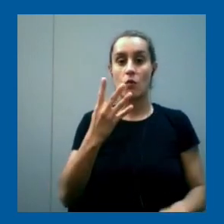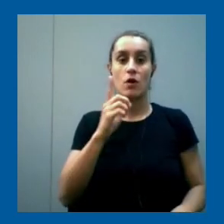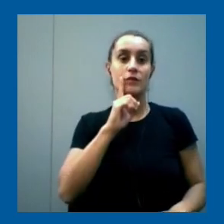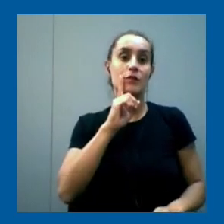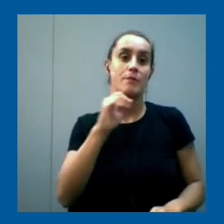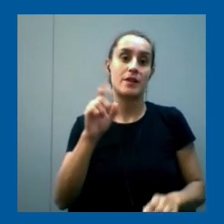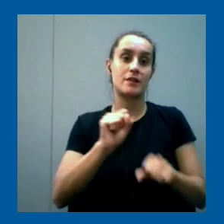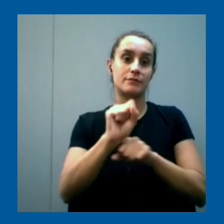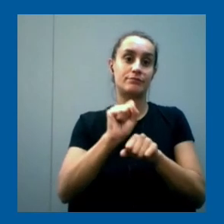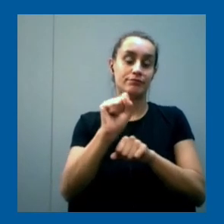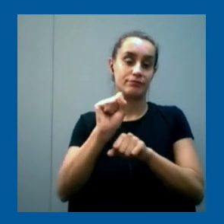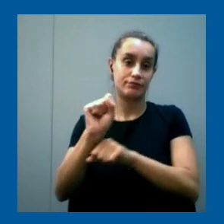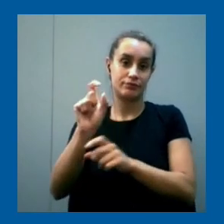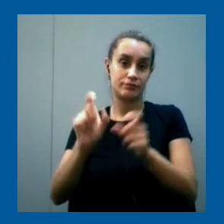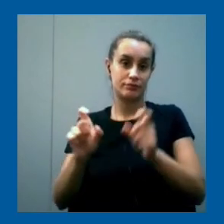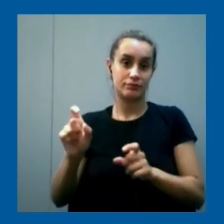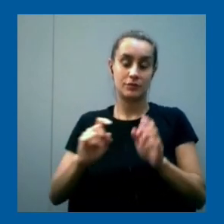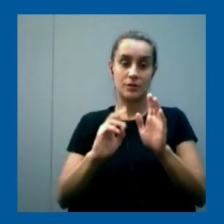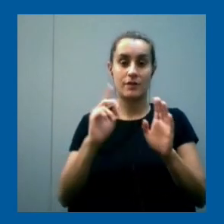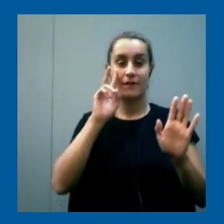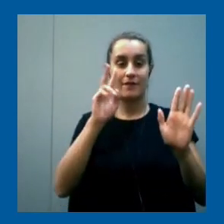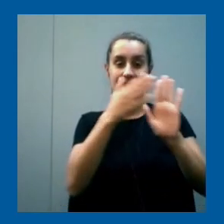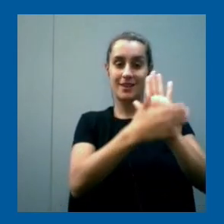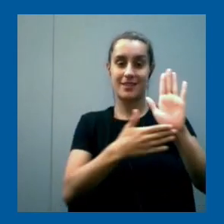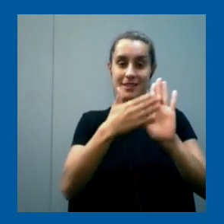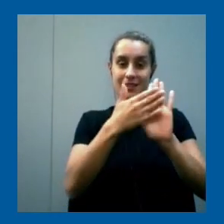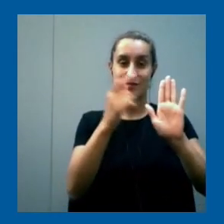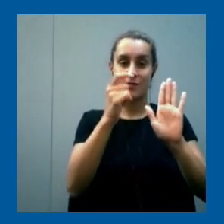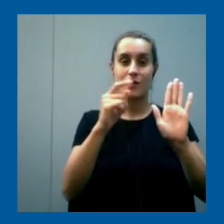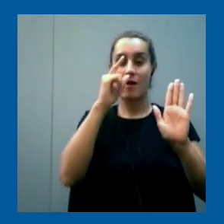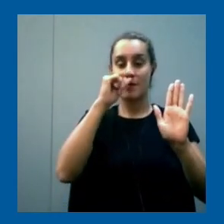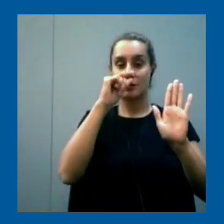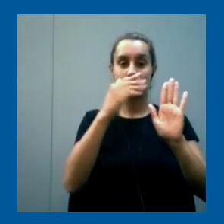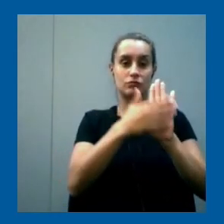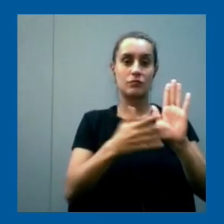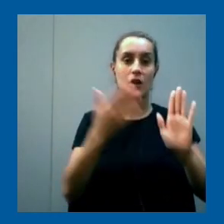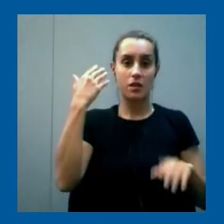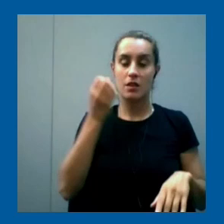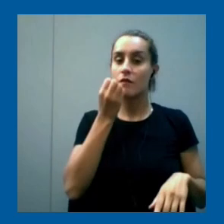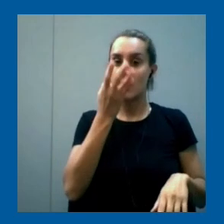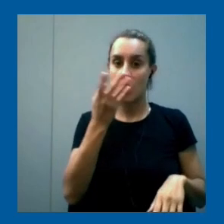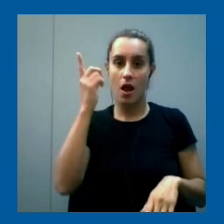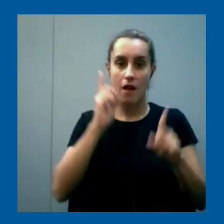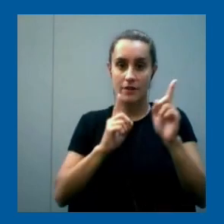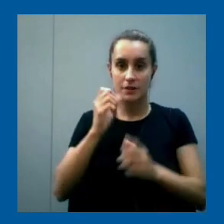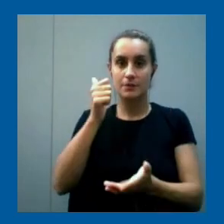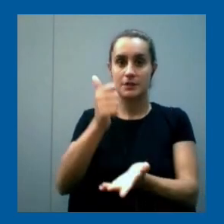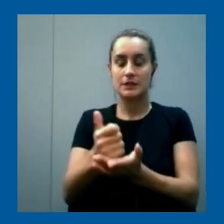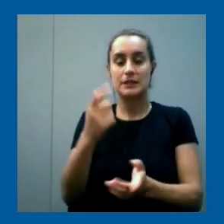Ahí está como la distribución por todos los departamentos, hasta en Flores, que cuando era presencial nos costaba arrancar grupos.